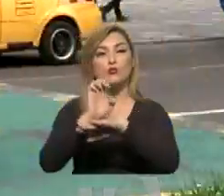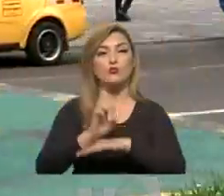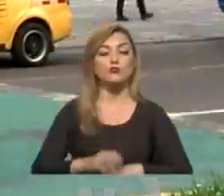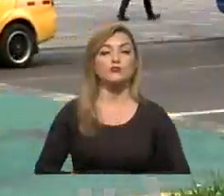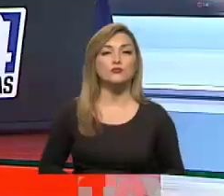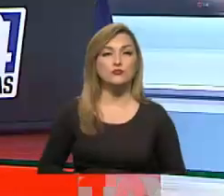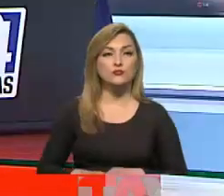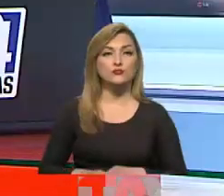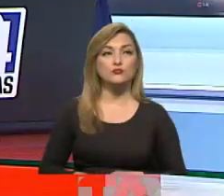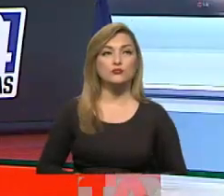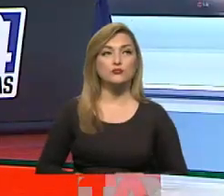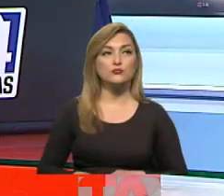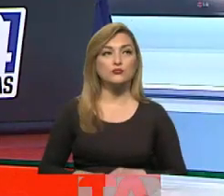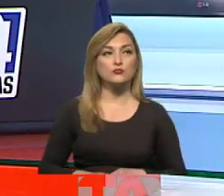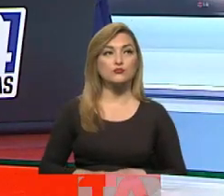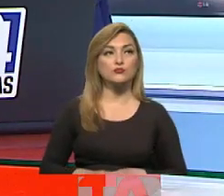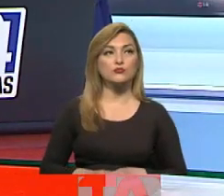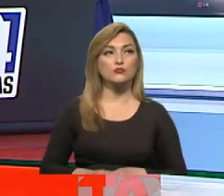nuestro país.